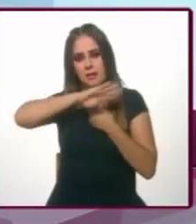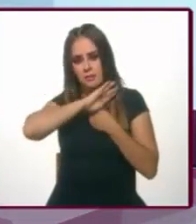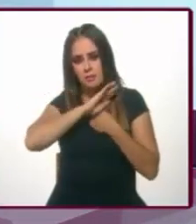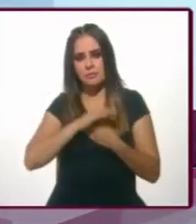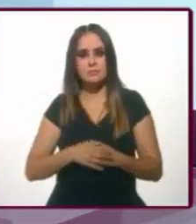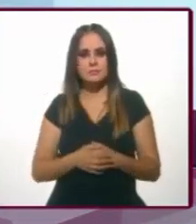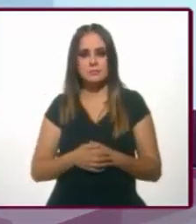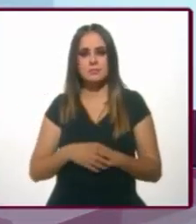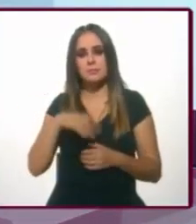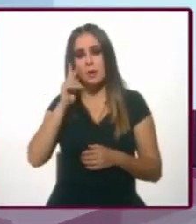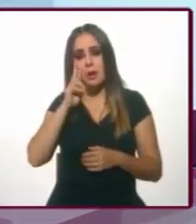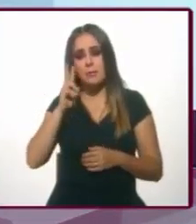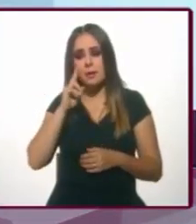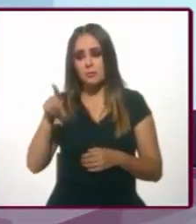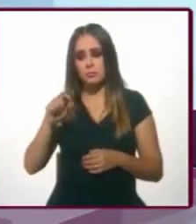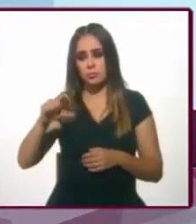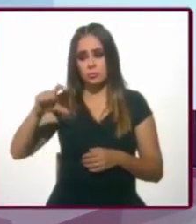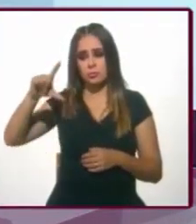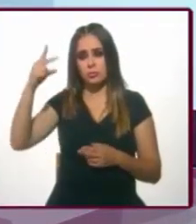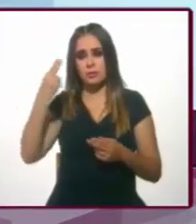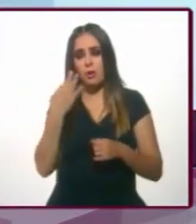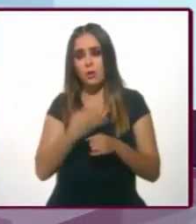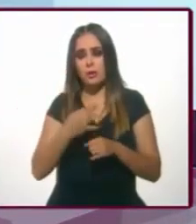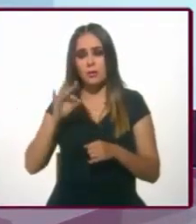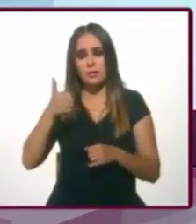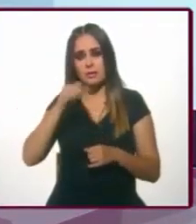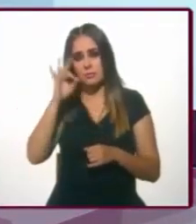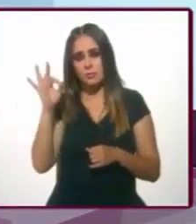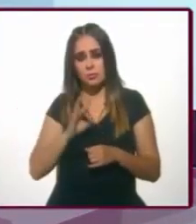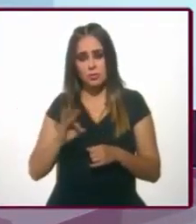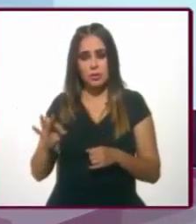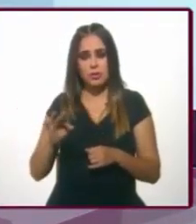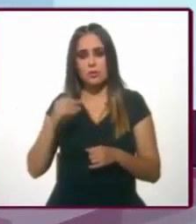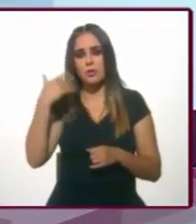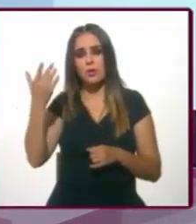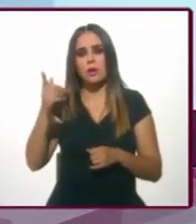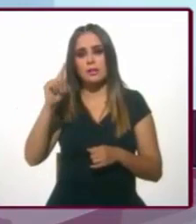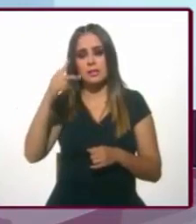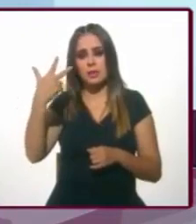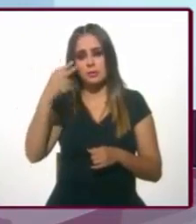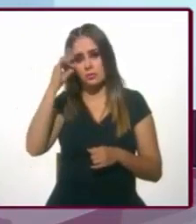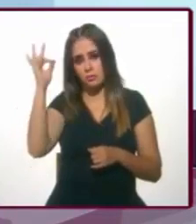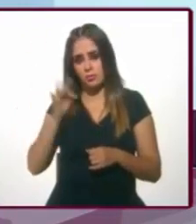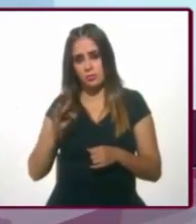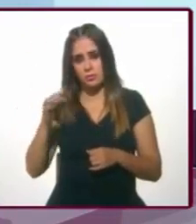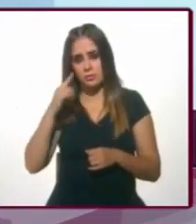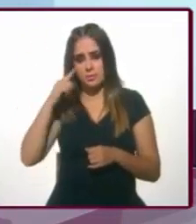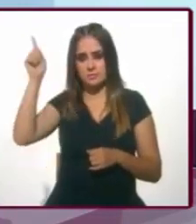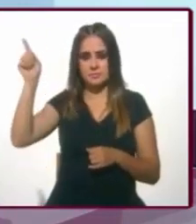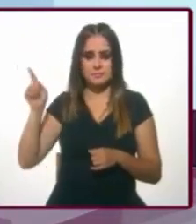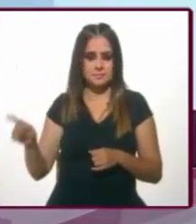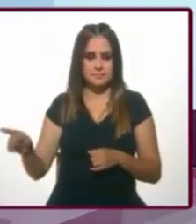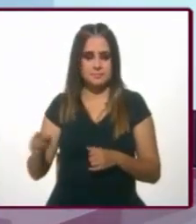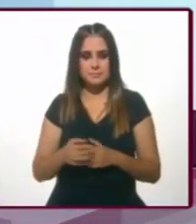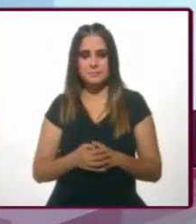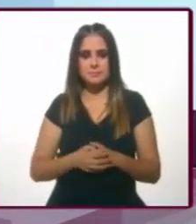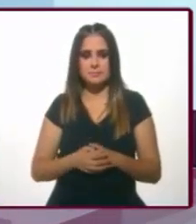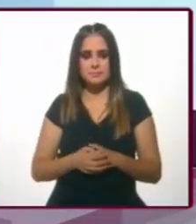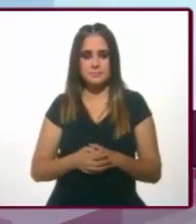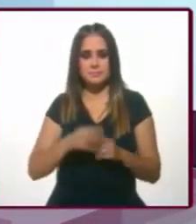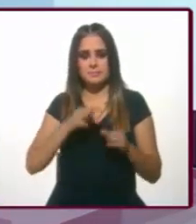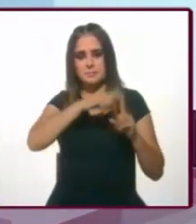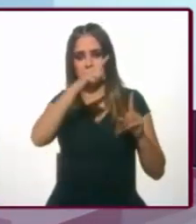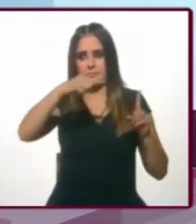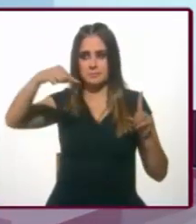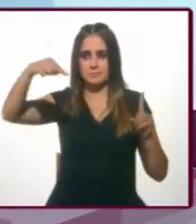si sigue con esta tendencia. Hoy día está en 46% de buena opinión y la conoce el 78% de la población. Ambas curvas